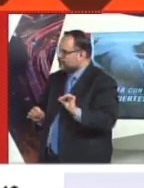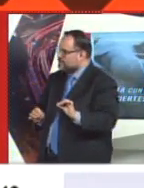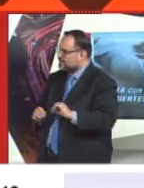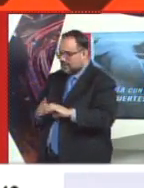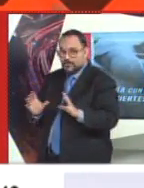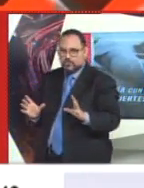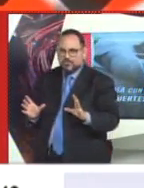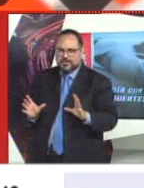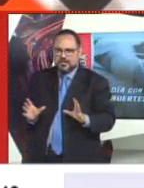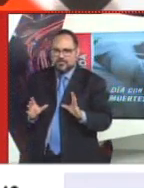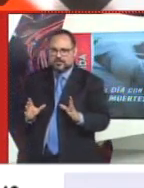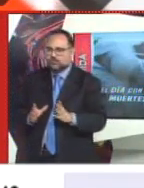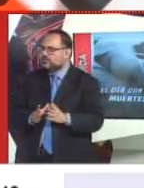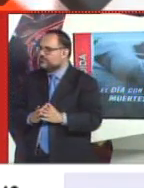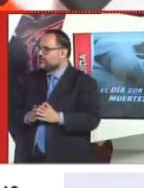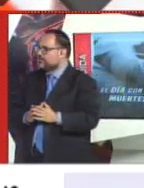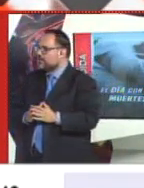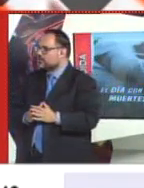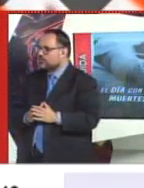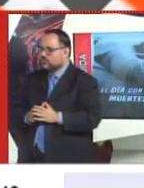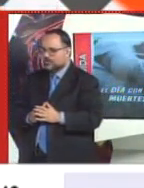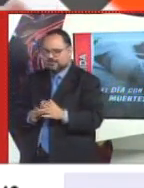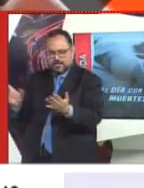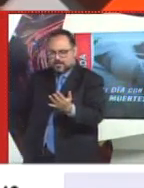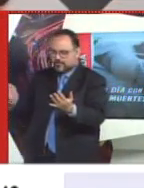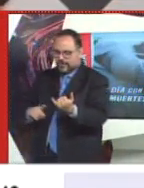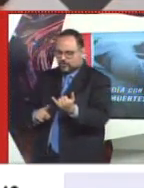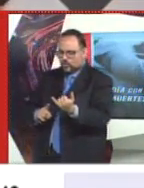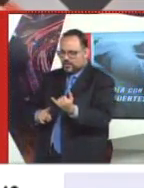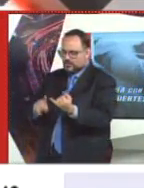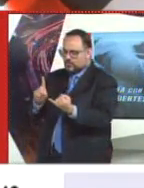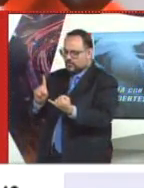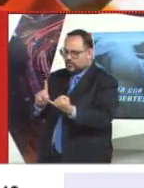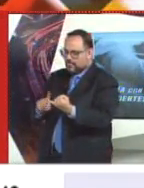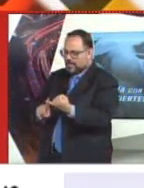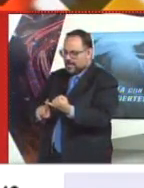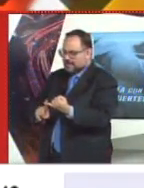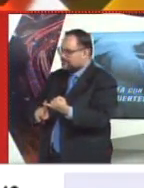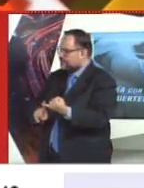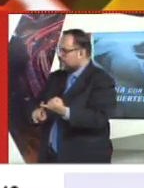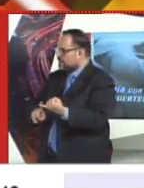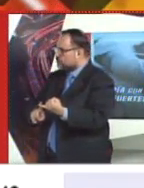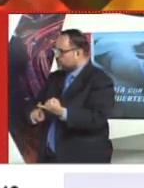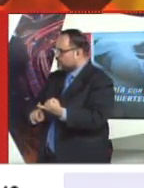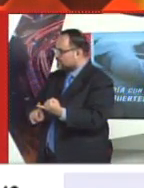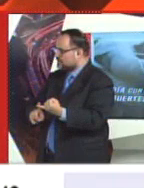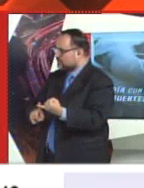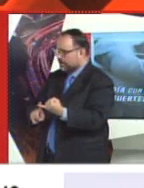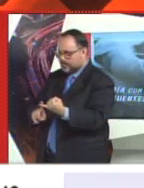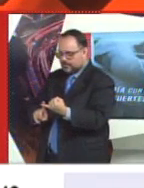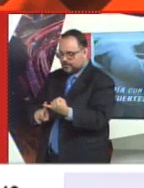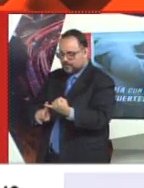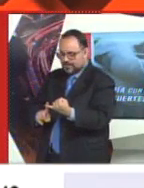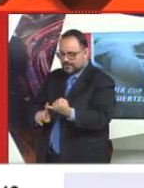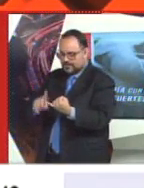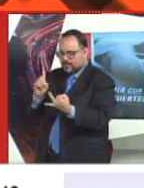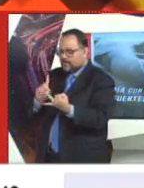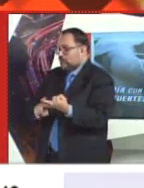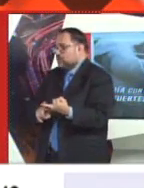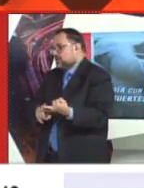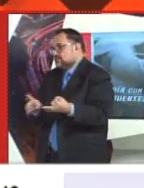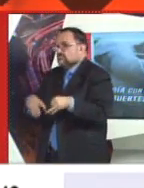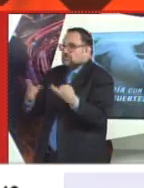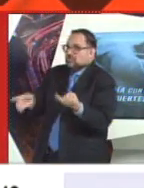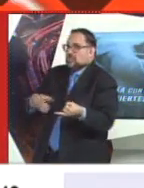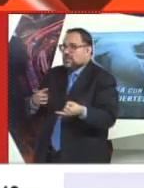de rodillas ante una pandemia, ante una enfermedad como esta. Factores como las enfermedades crónicas que se pueden padecer,